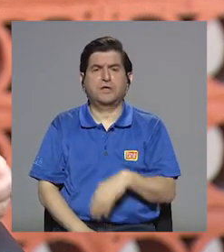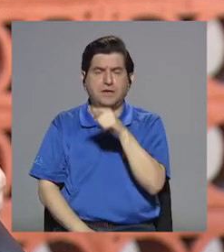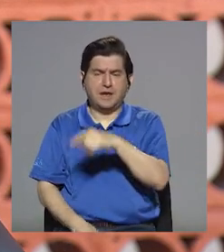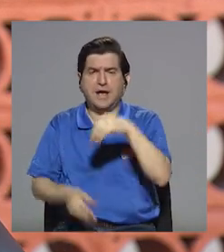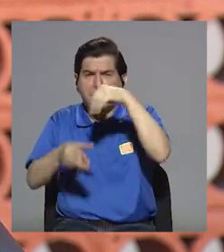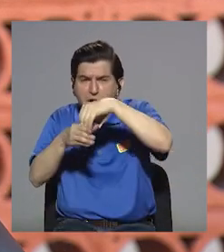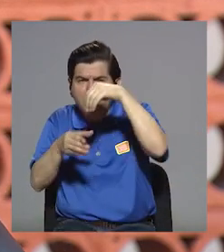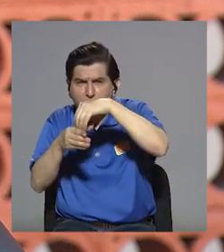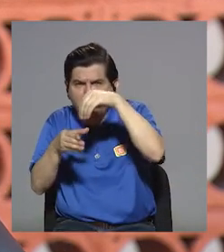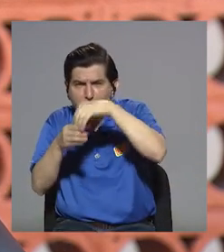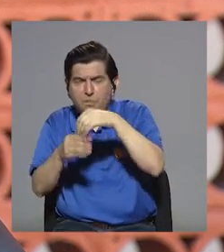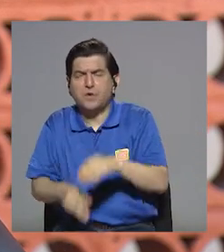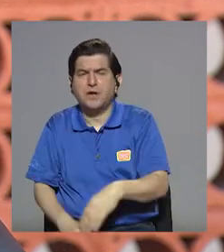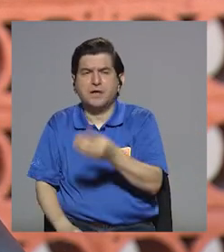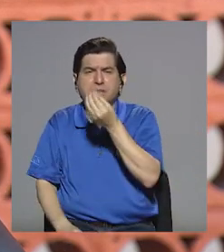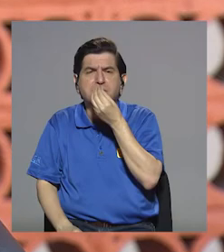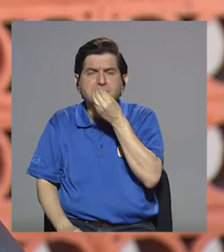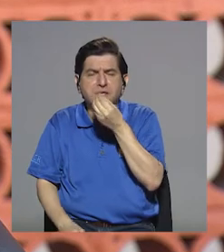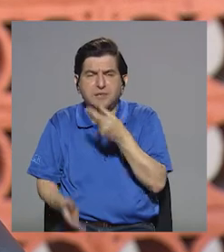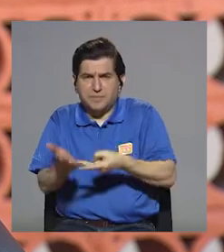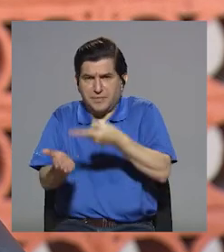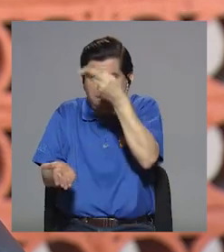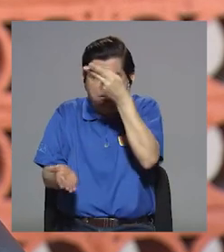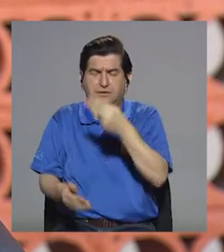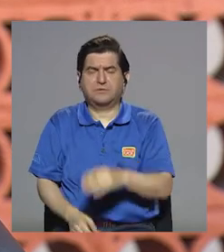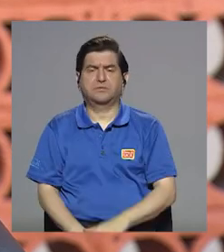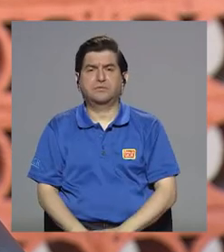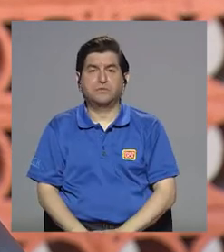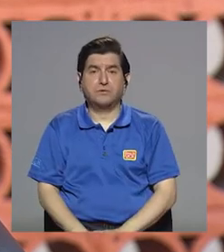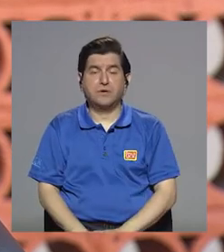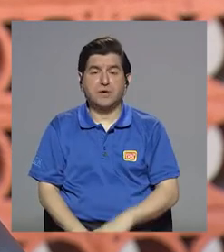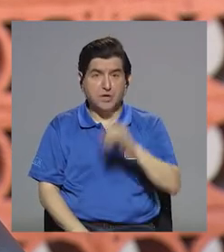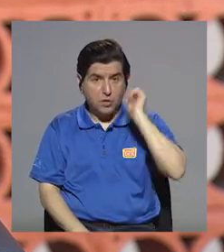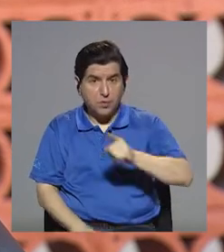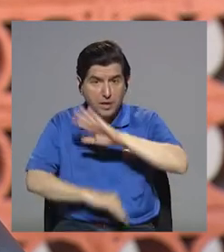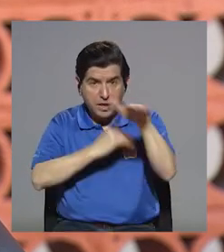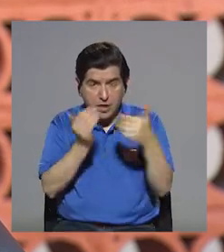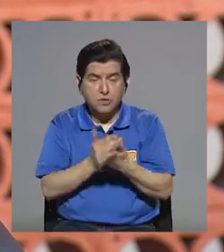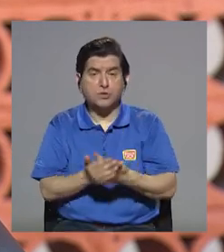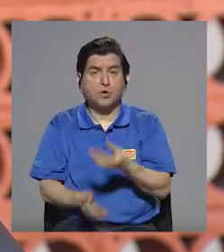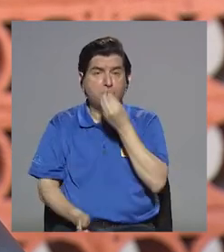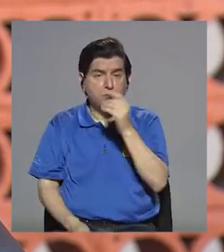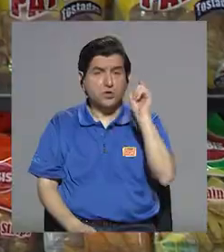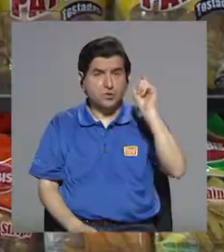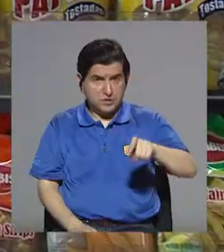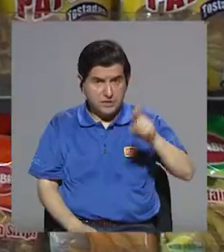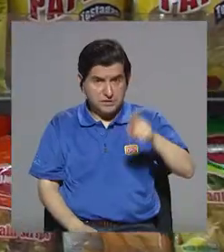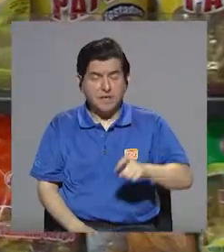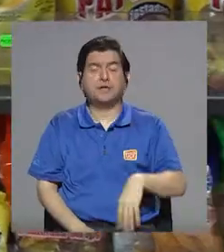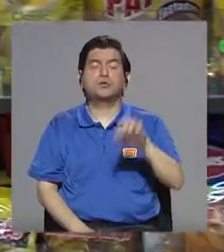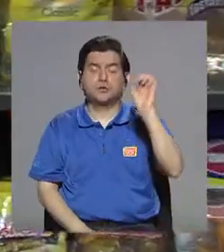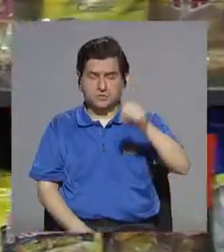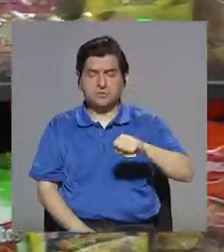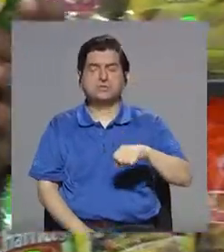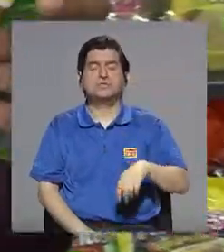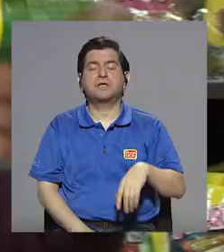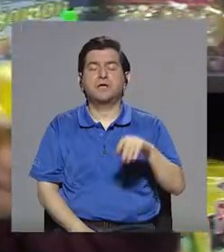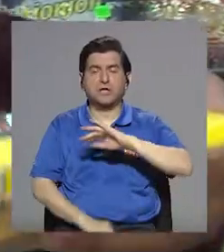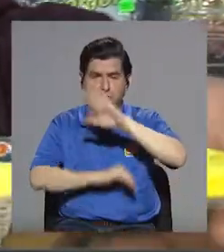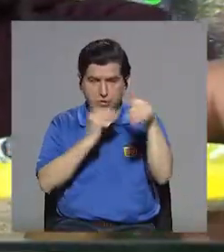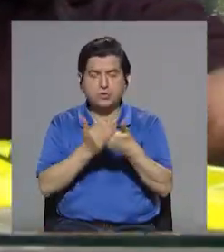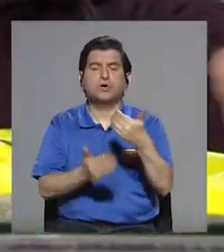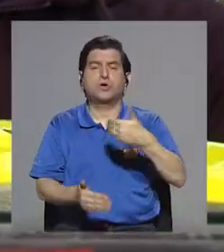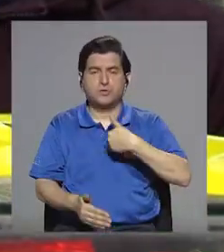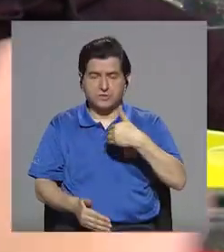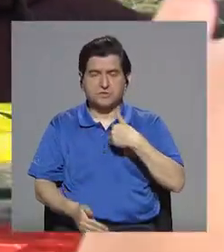inflamación nutricional. Y es obligatorio, digamos, ¿todos los alimentos deberían tenerla? Todos los alimentos deberían de tener